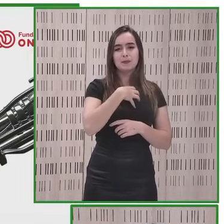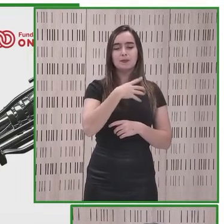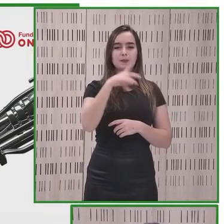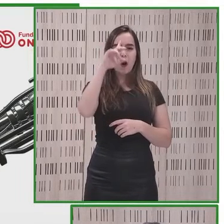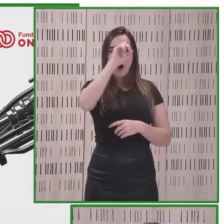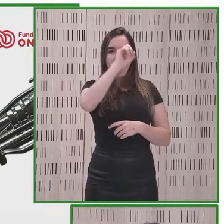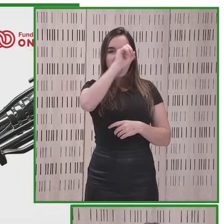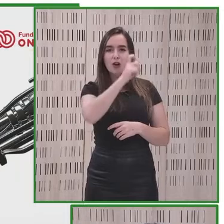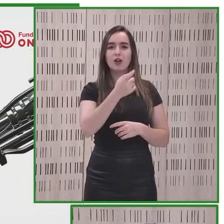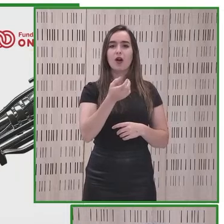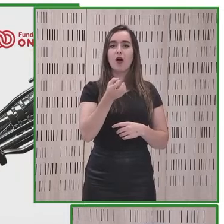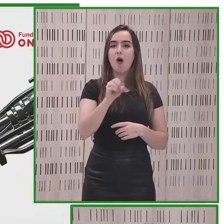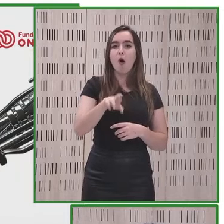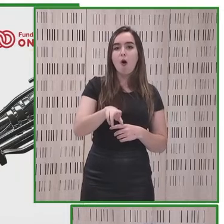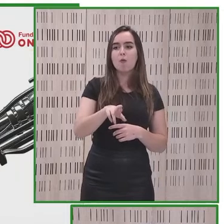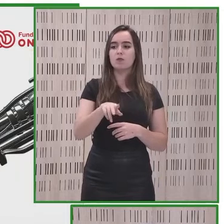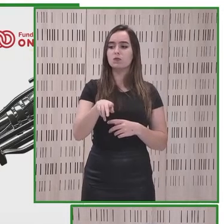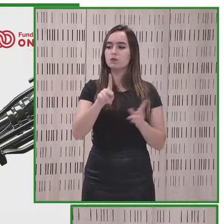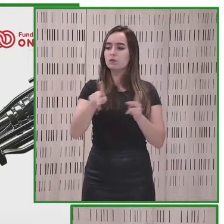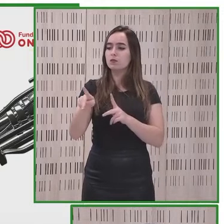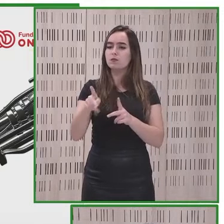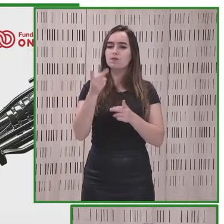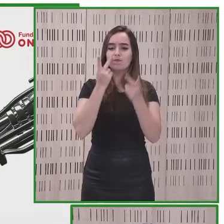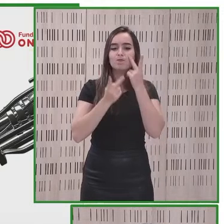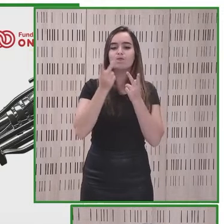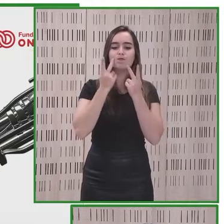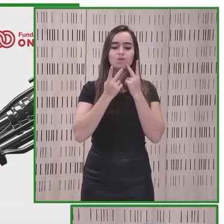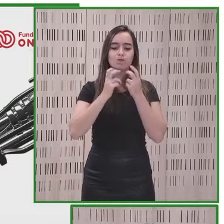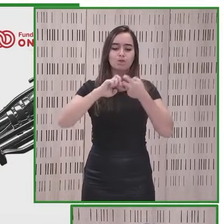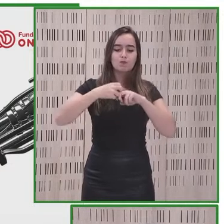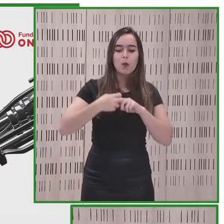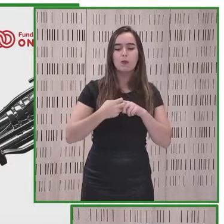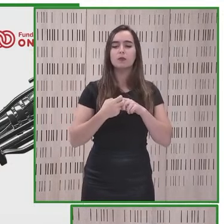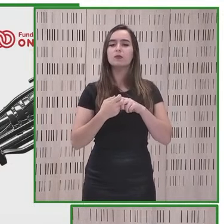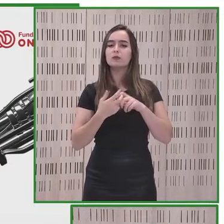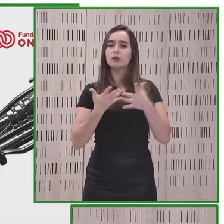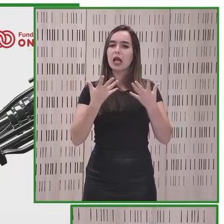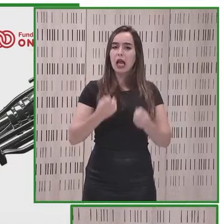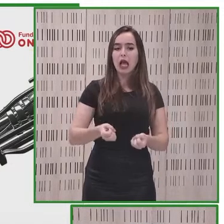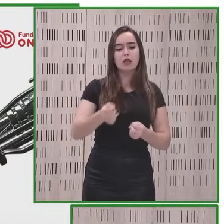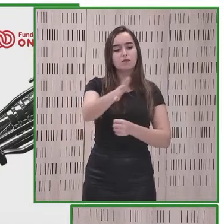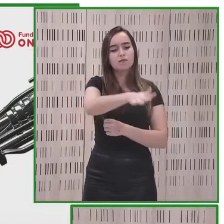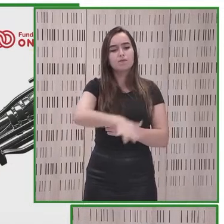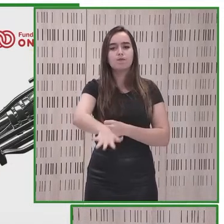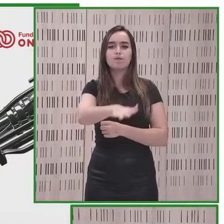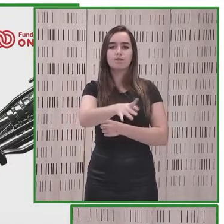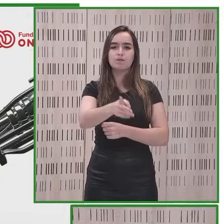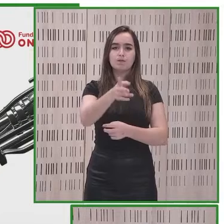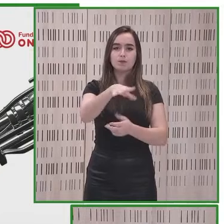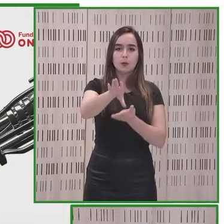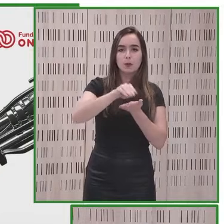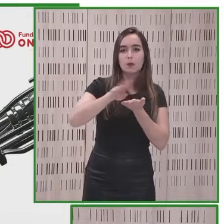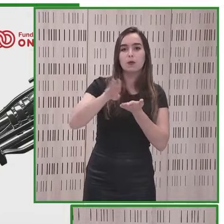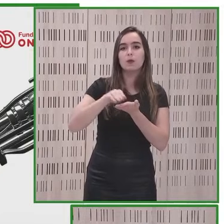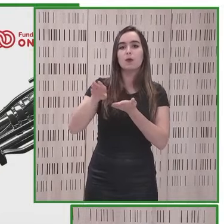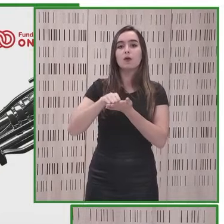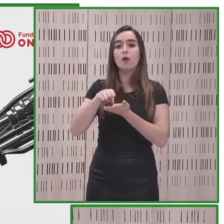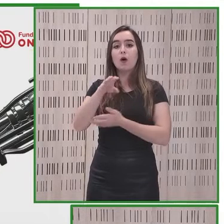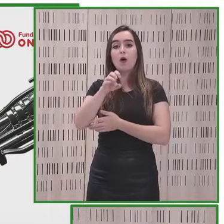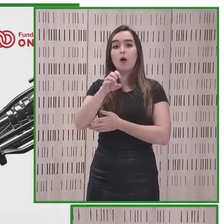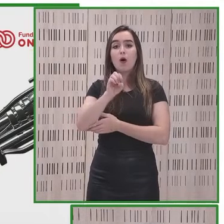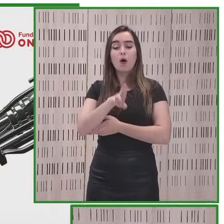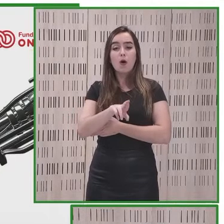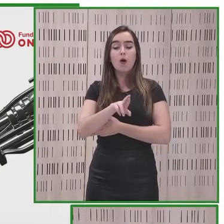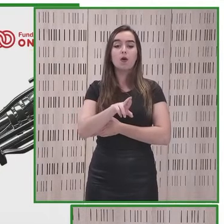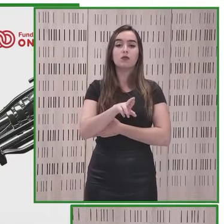entender a comprender y a captar la información que tiene el entorno o cómo la